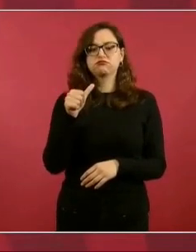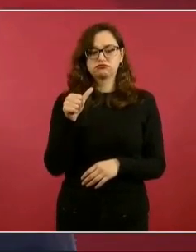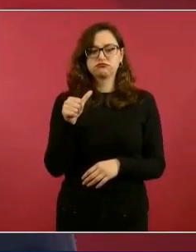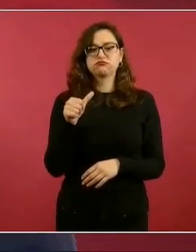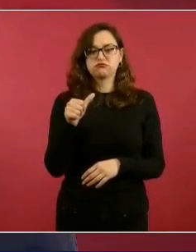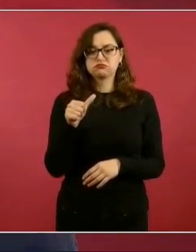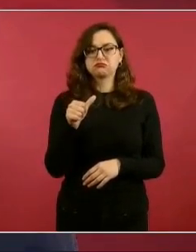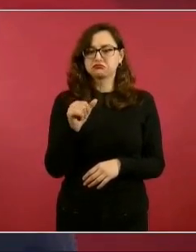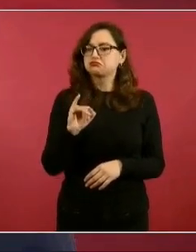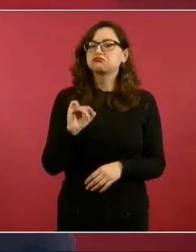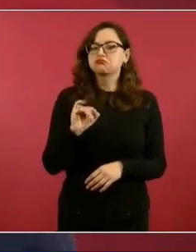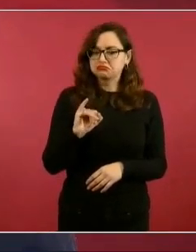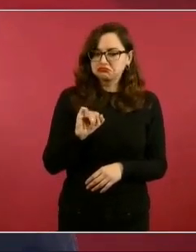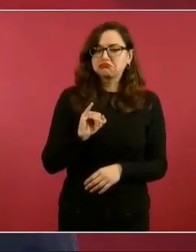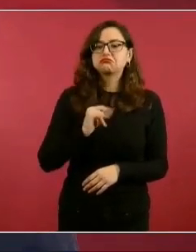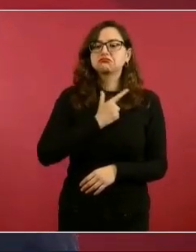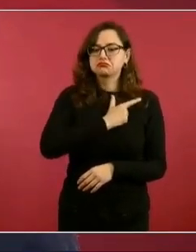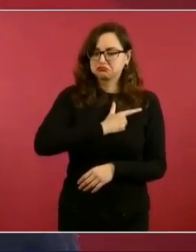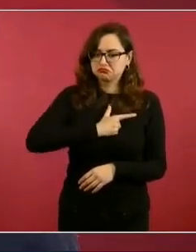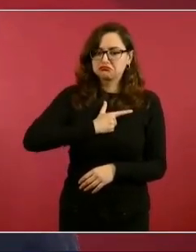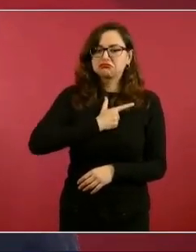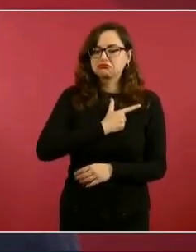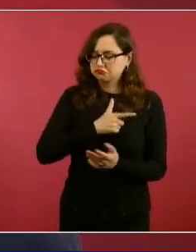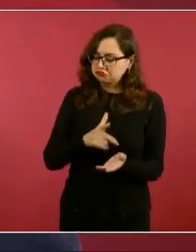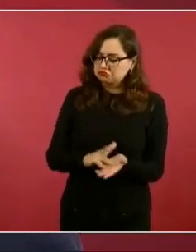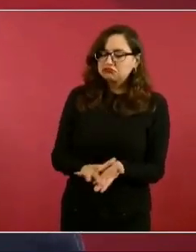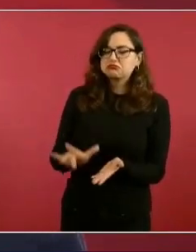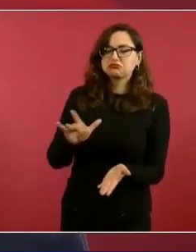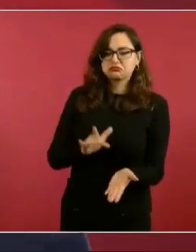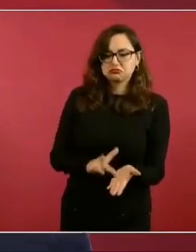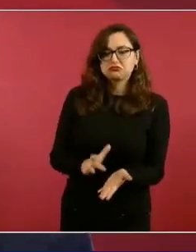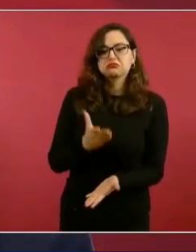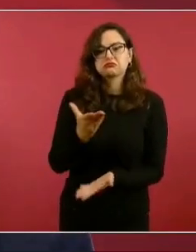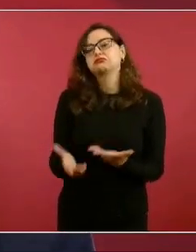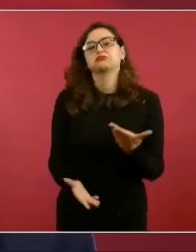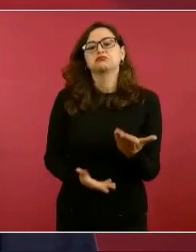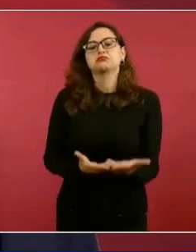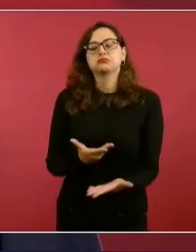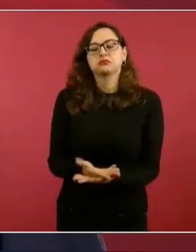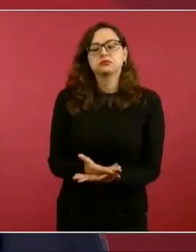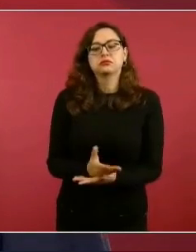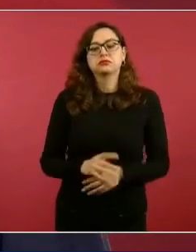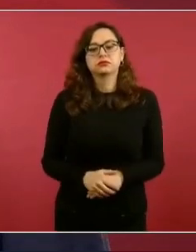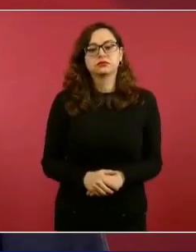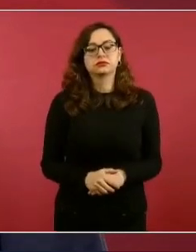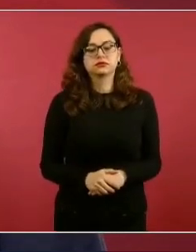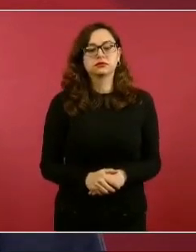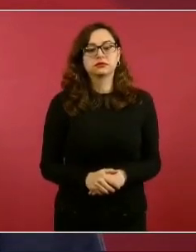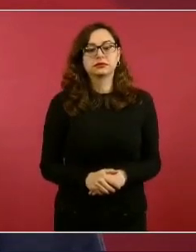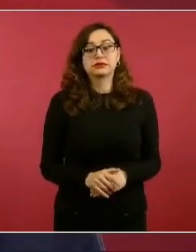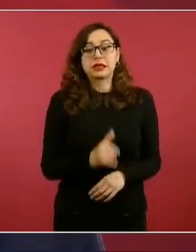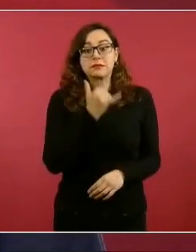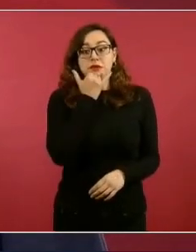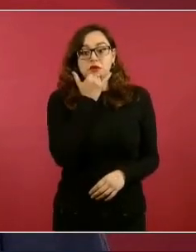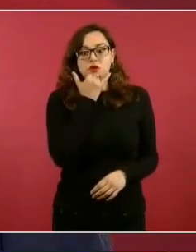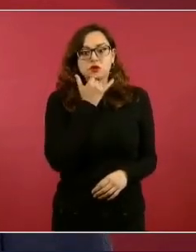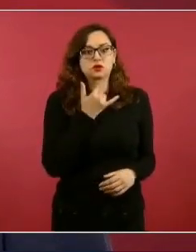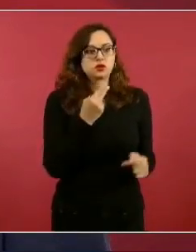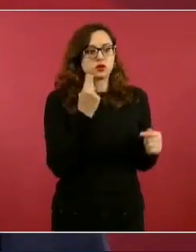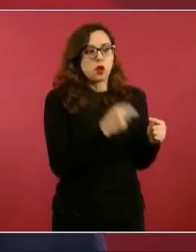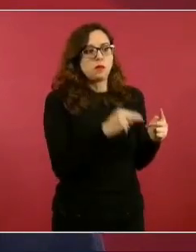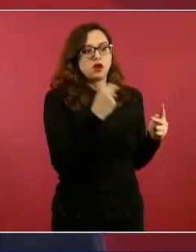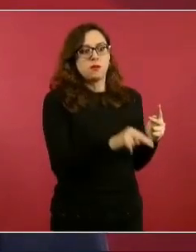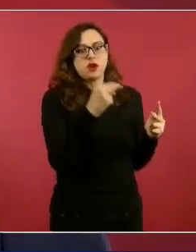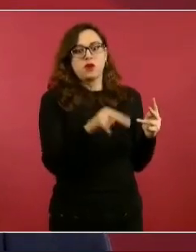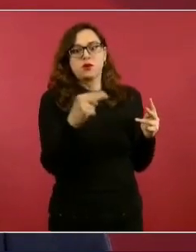solidarios. Los ofrezco disculpas porque no los puedo mencionar a todos, pero